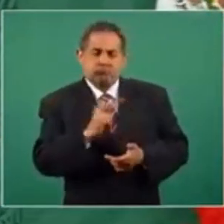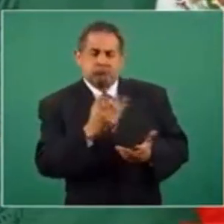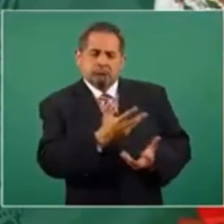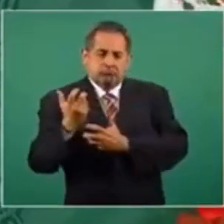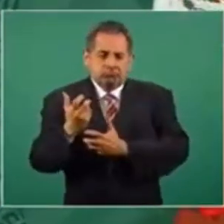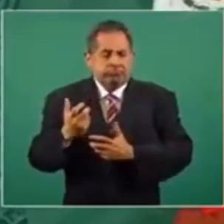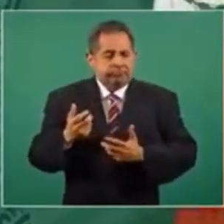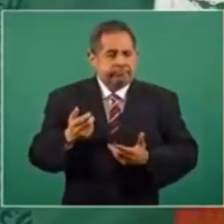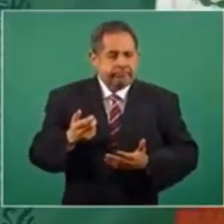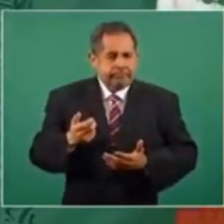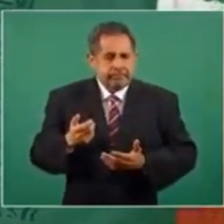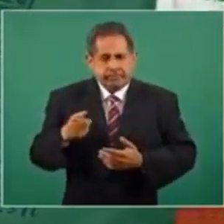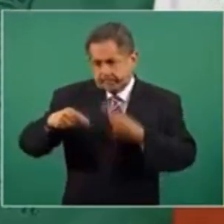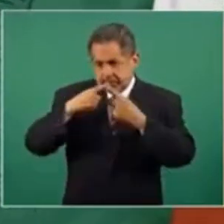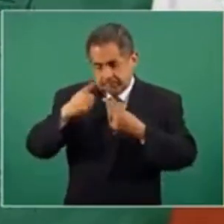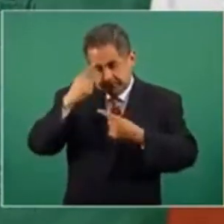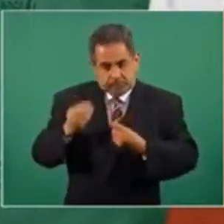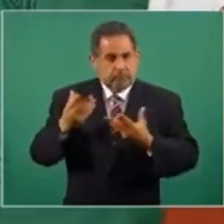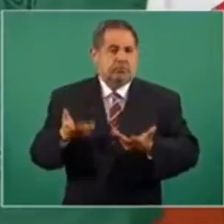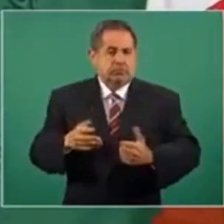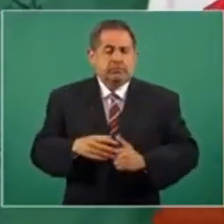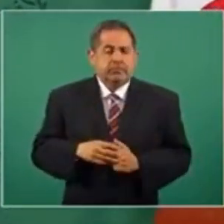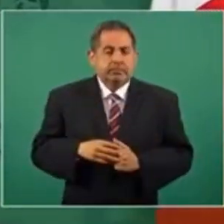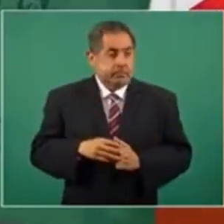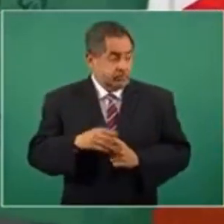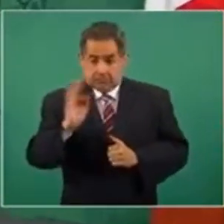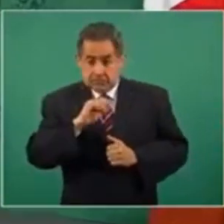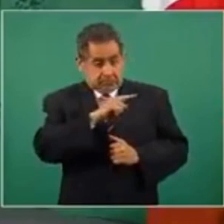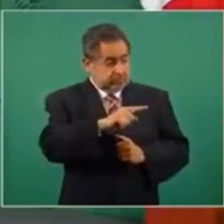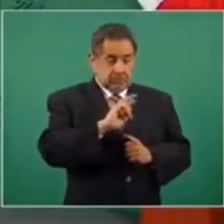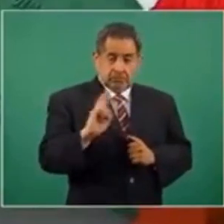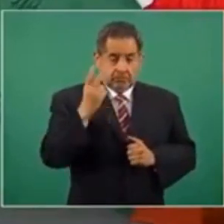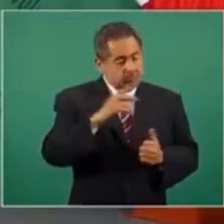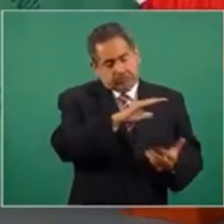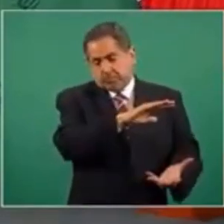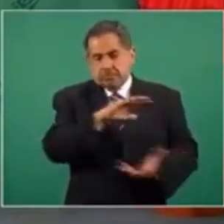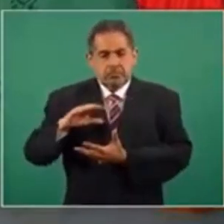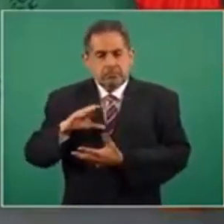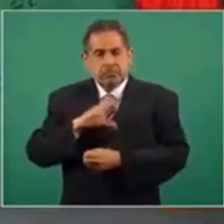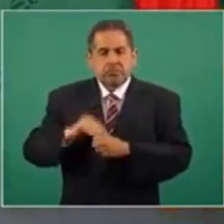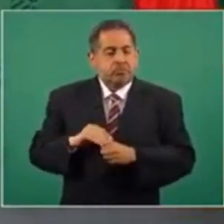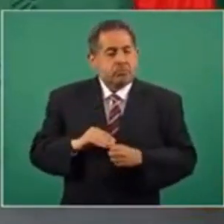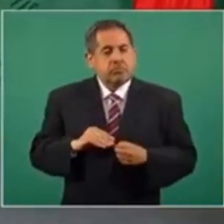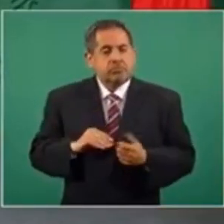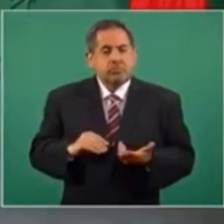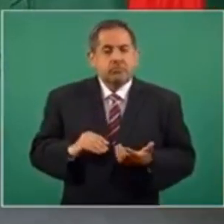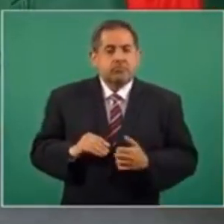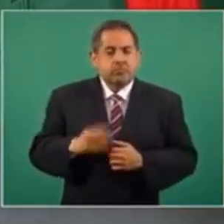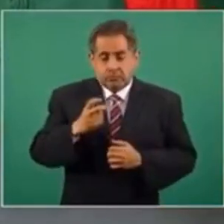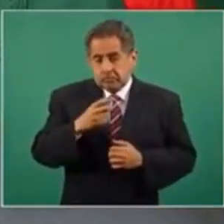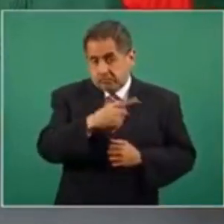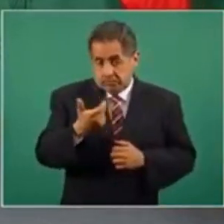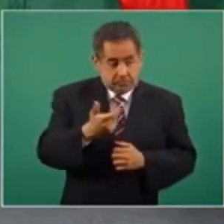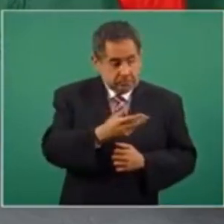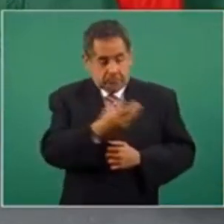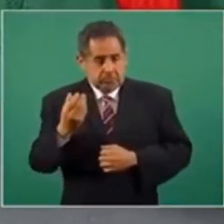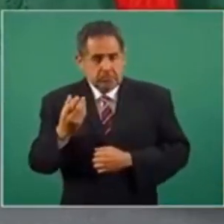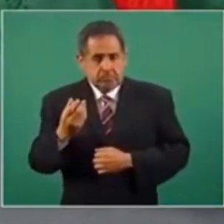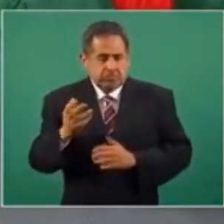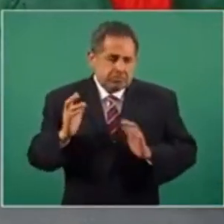resolverlo, y devuelven ese recurso